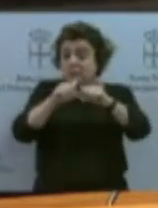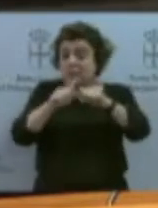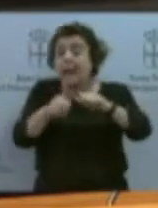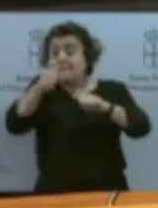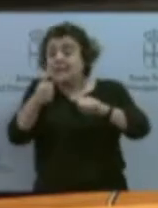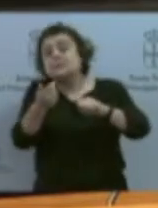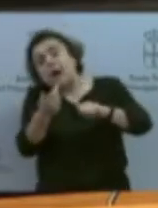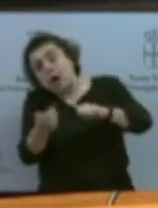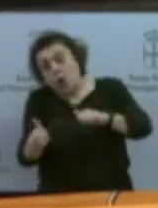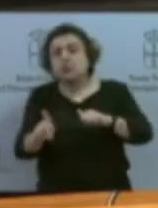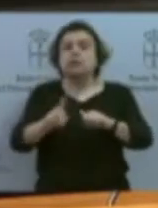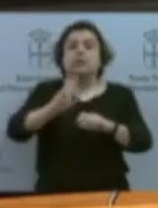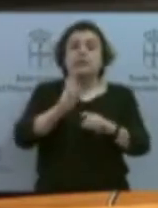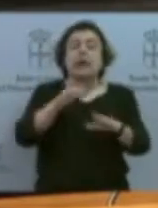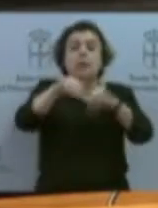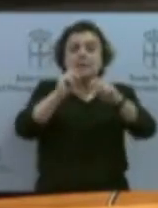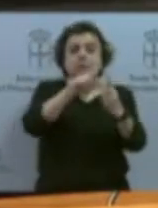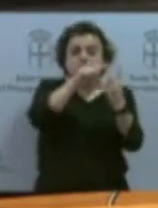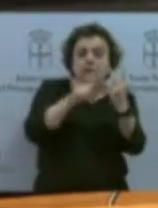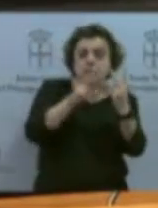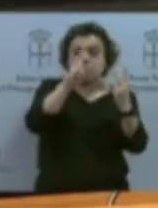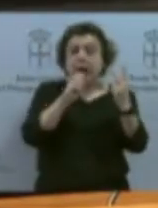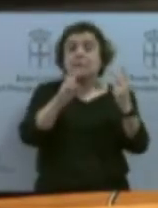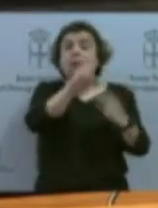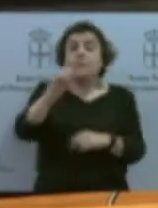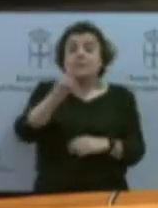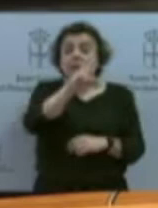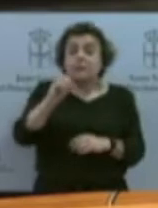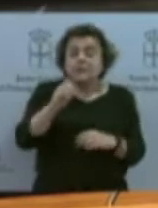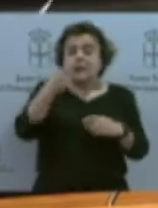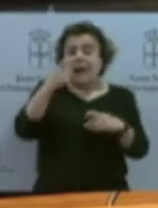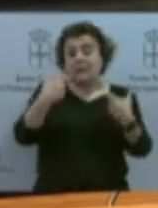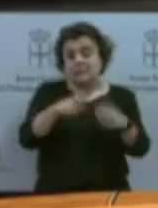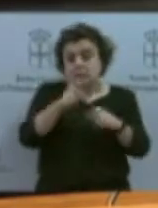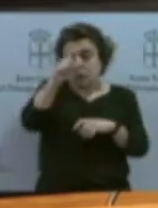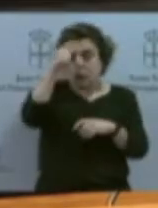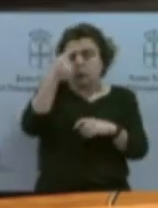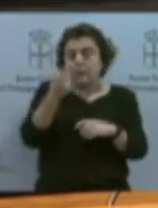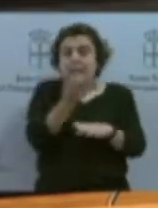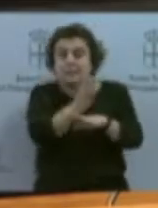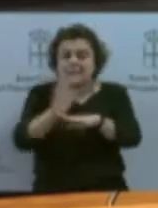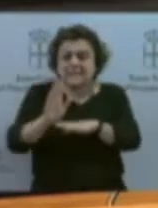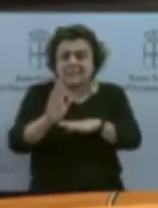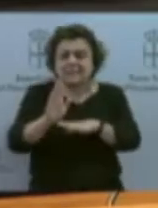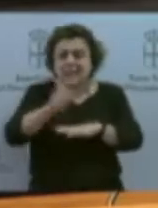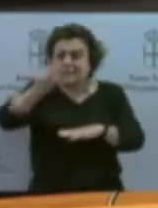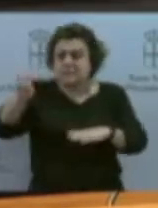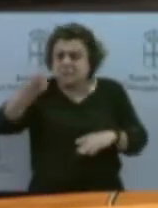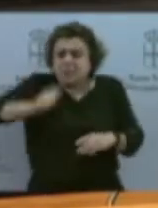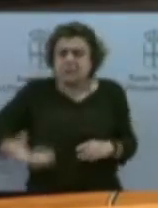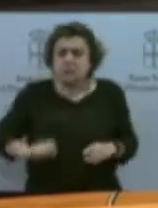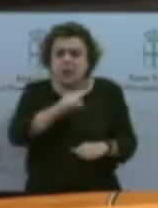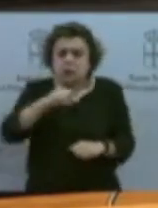destinadas al sector cultural y en el que, por supuesto, pudieron presentarse los profesionales autónomos o pymes del sector musical. En esa resolución